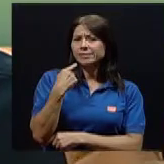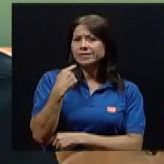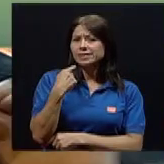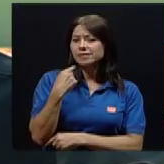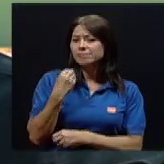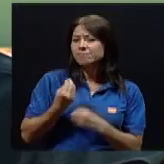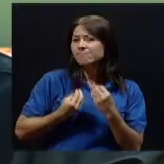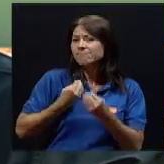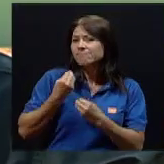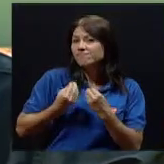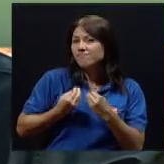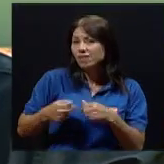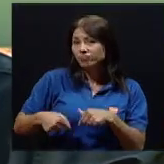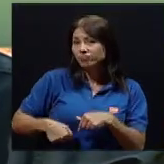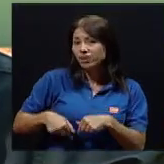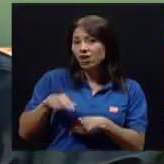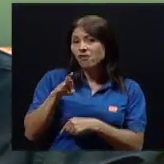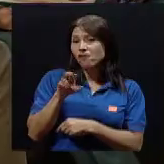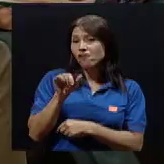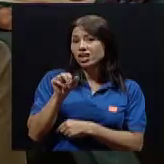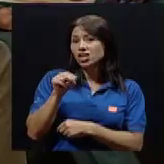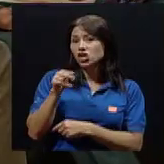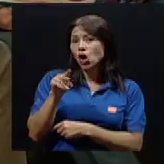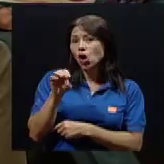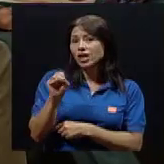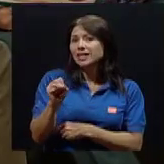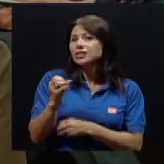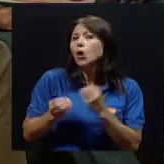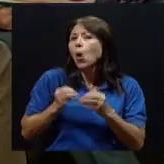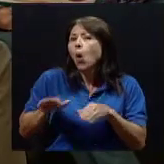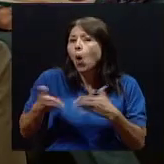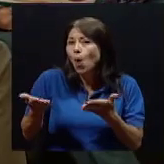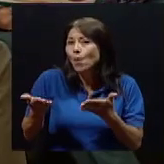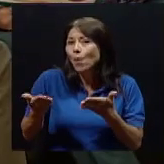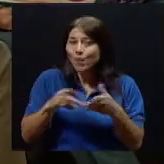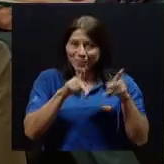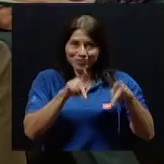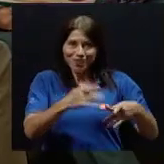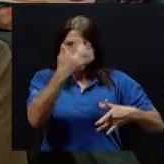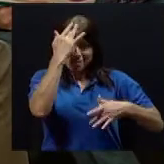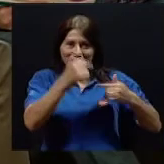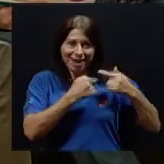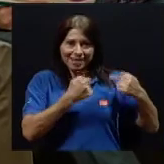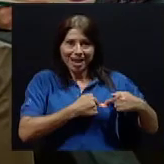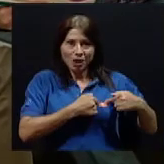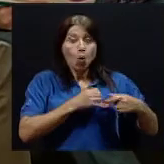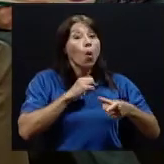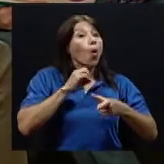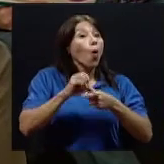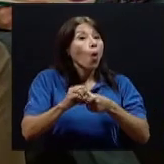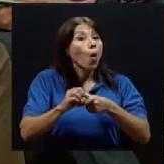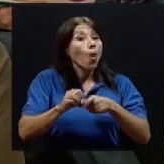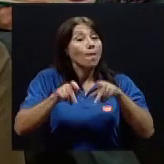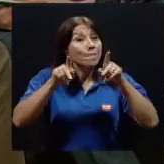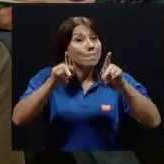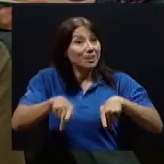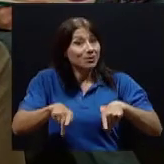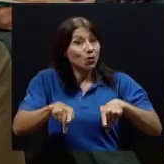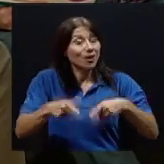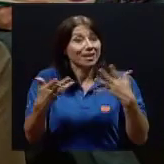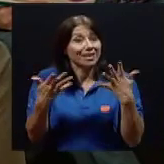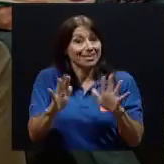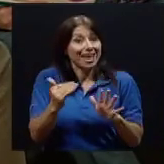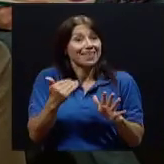en ese paciente con problema cardíaco? O en aquel paciente que ya tiene algunos factores de riesgo para tener enfermedad renal